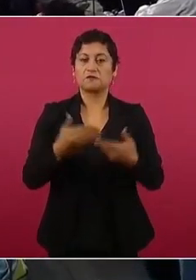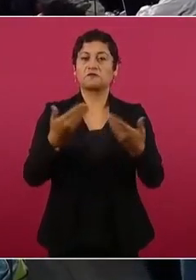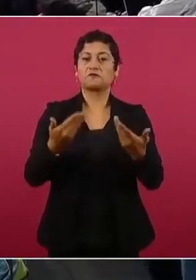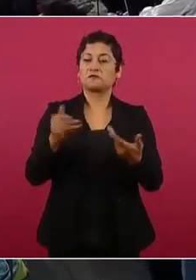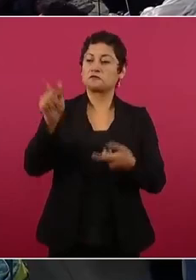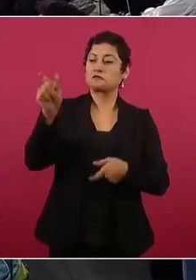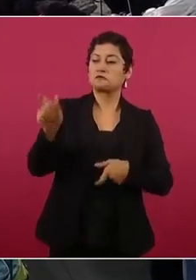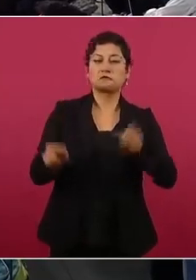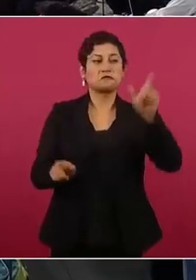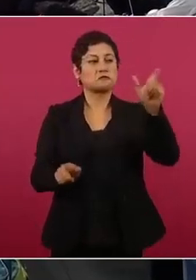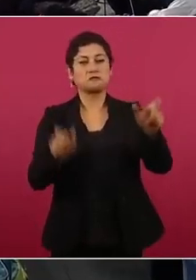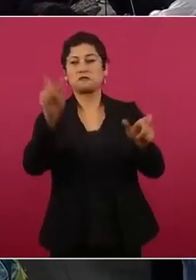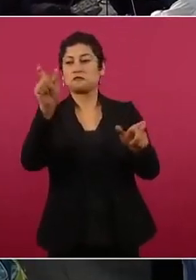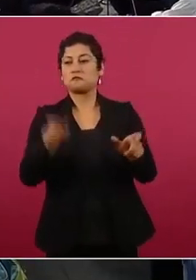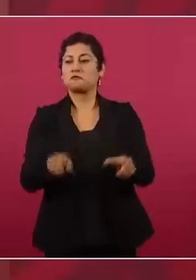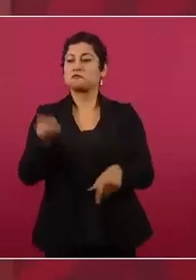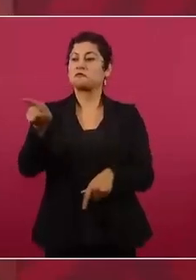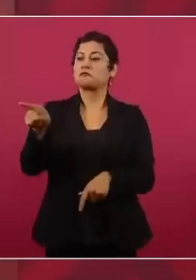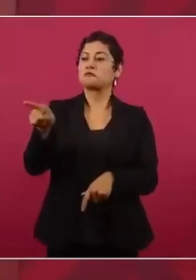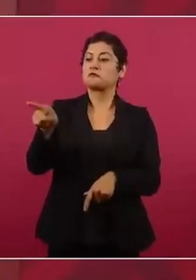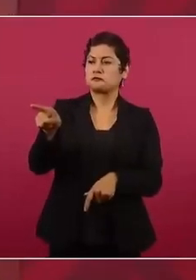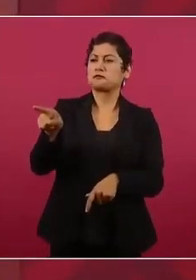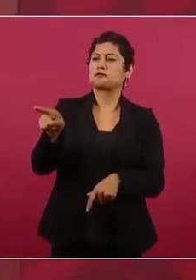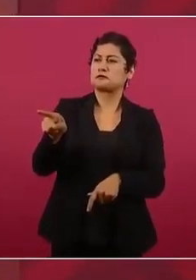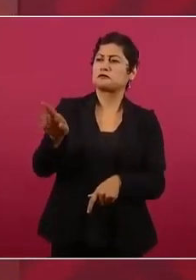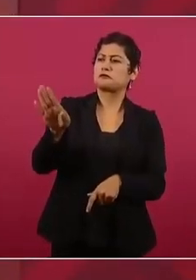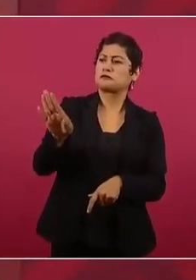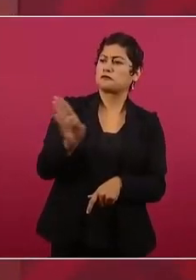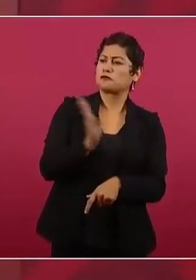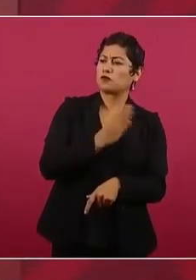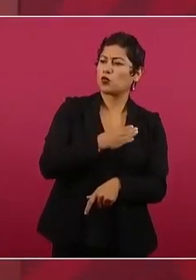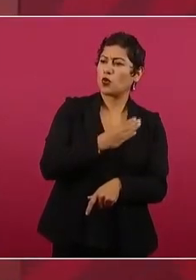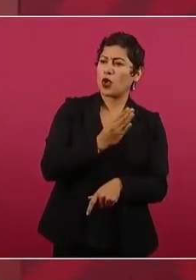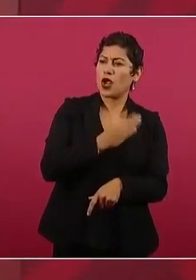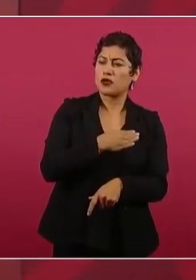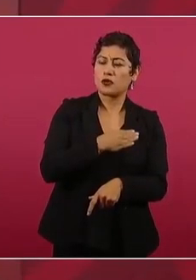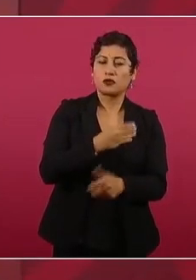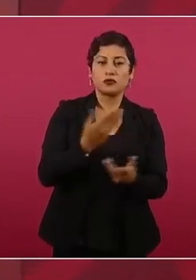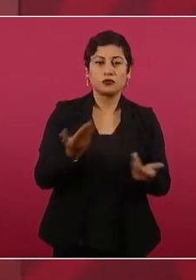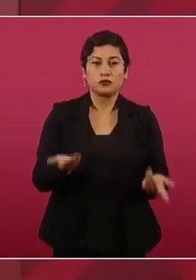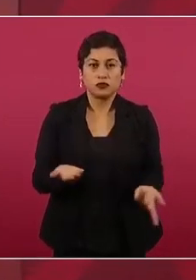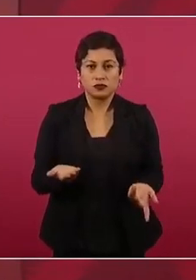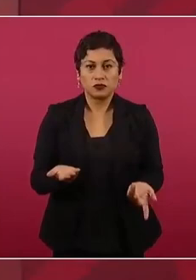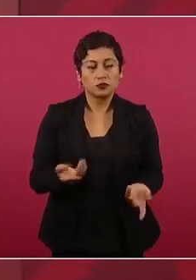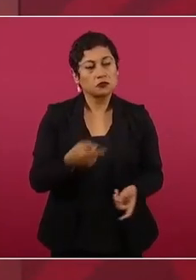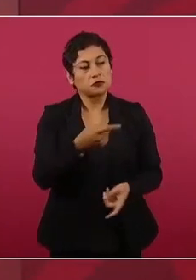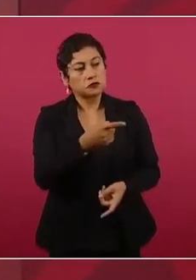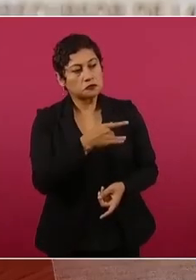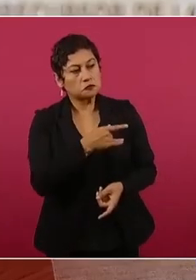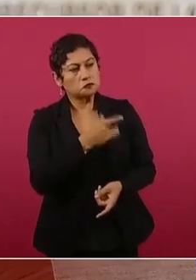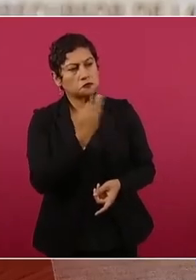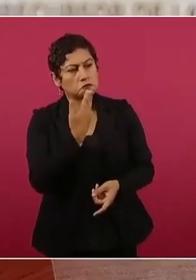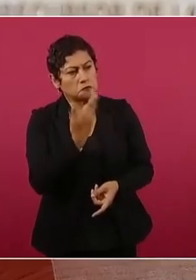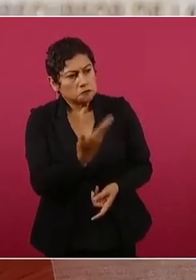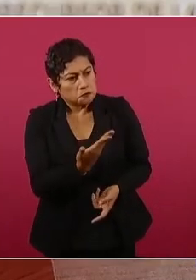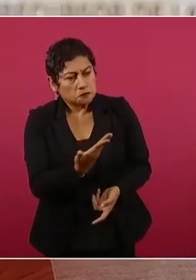ves cara de buena gente, que tiene buenos sentimientos,